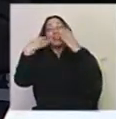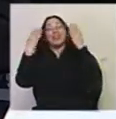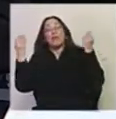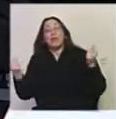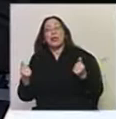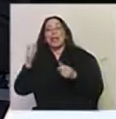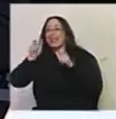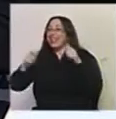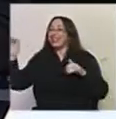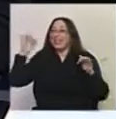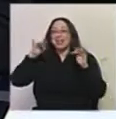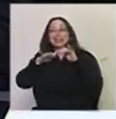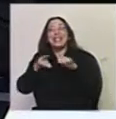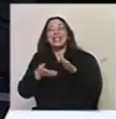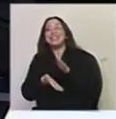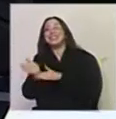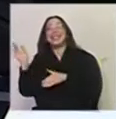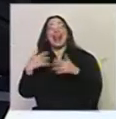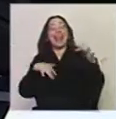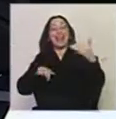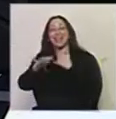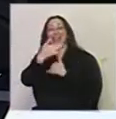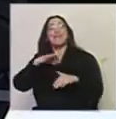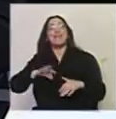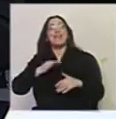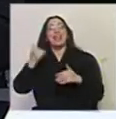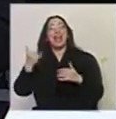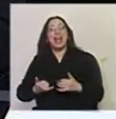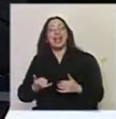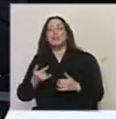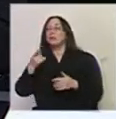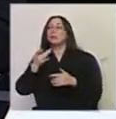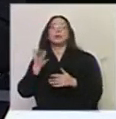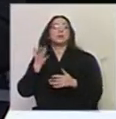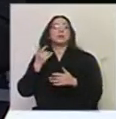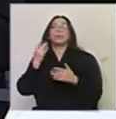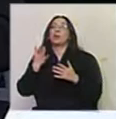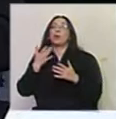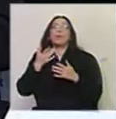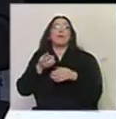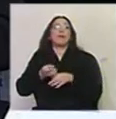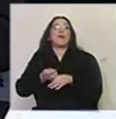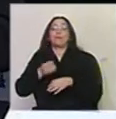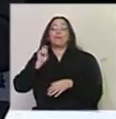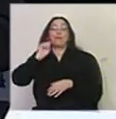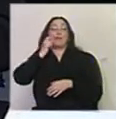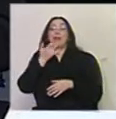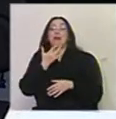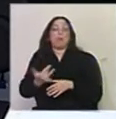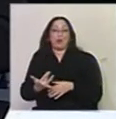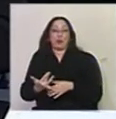ver a gente entrando, saliendo y la vida que eso tiene, la verdad que es una obra fantástica. Al mismo tiempo,